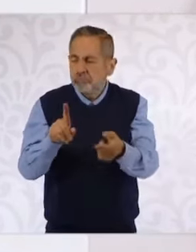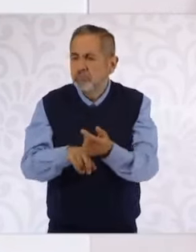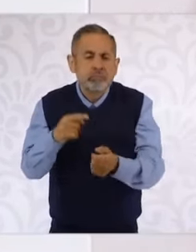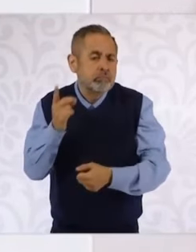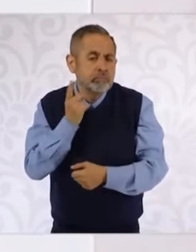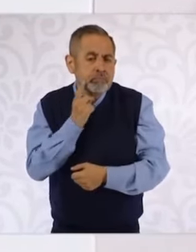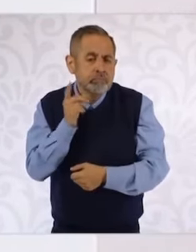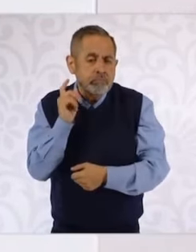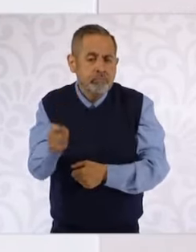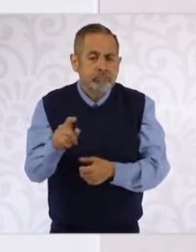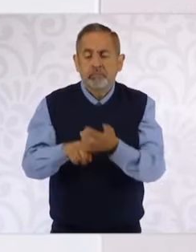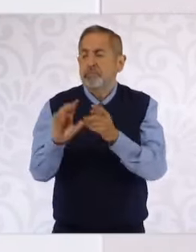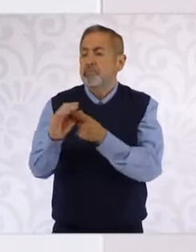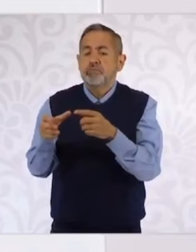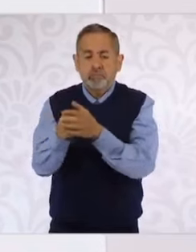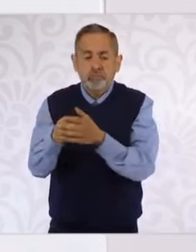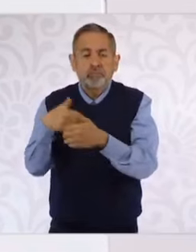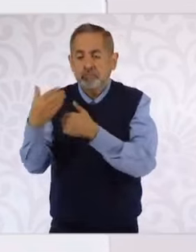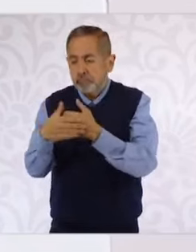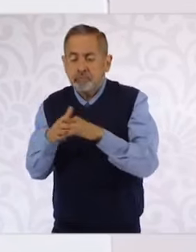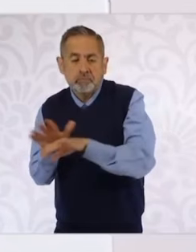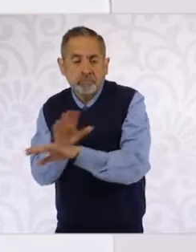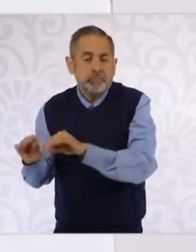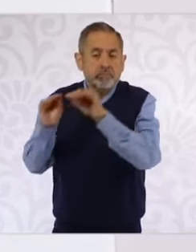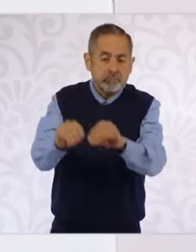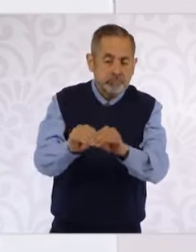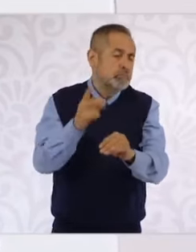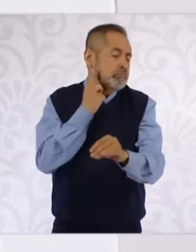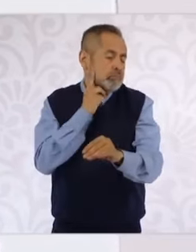de Diputados? En comisiones, tiene que pasar por el Pleno.